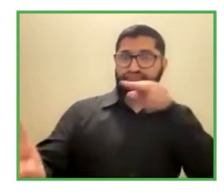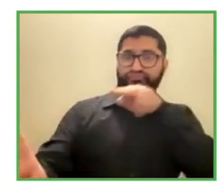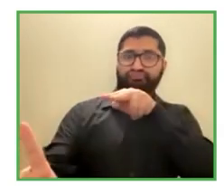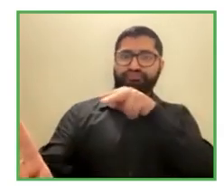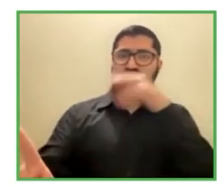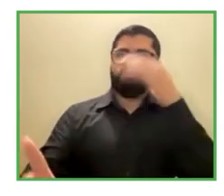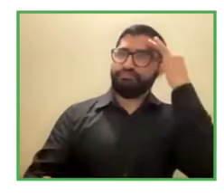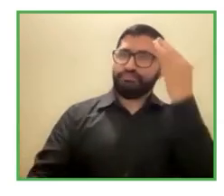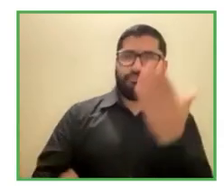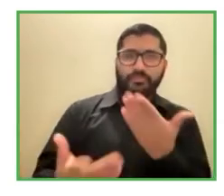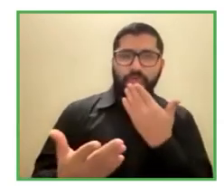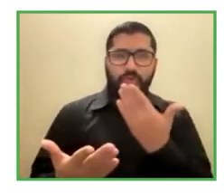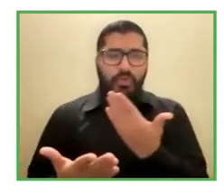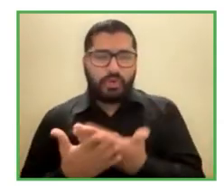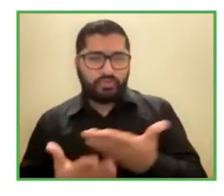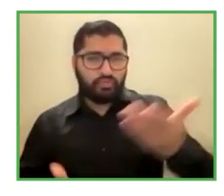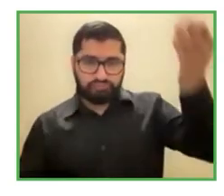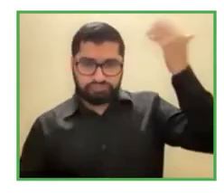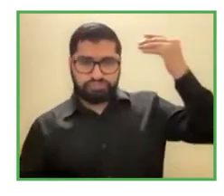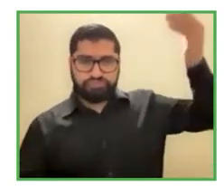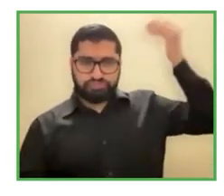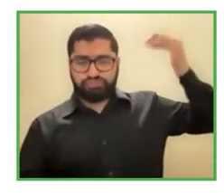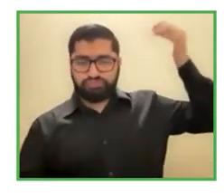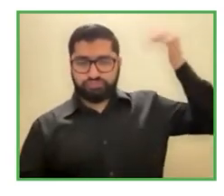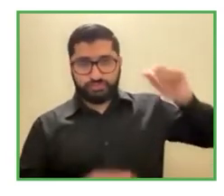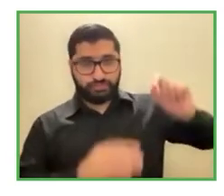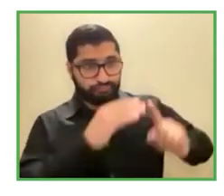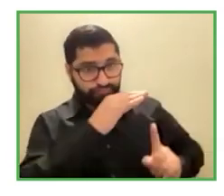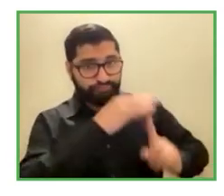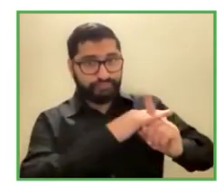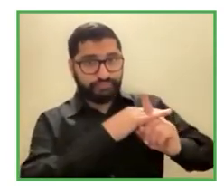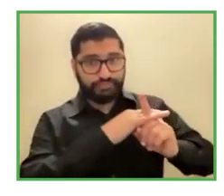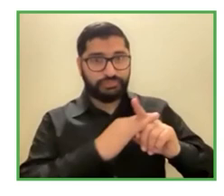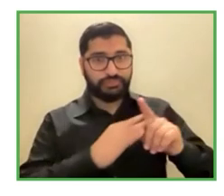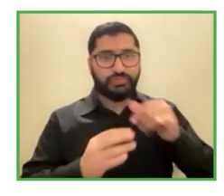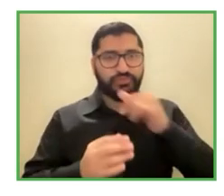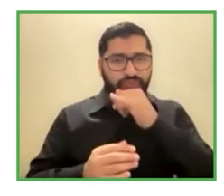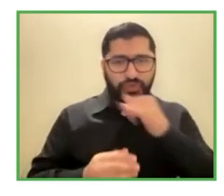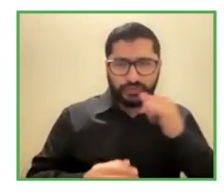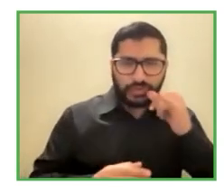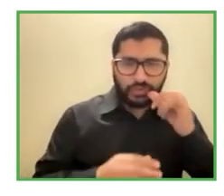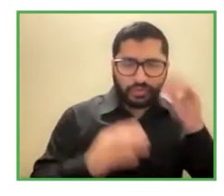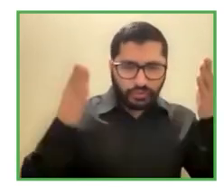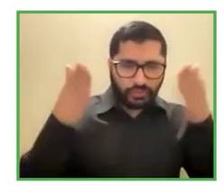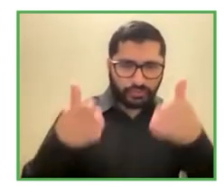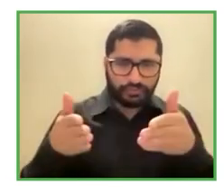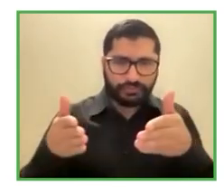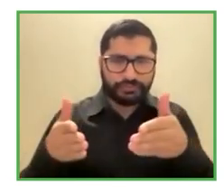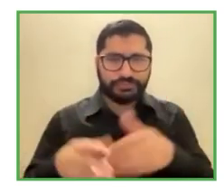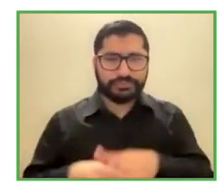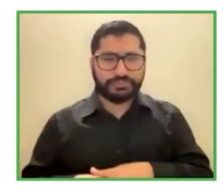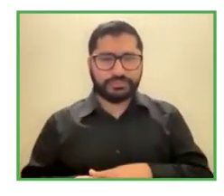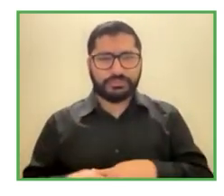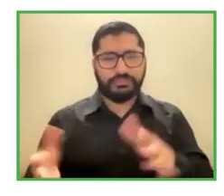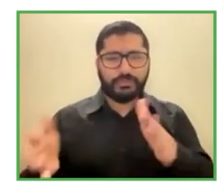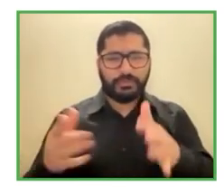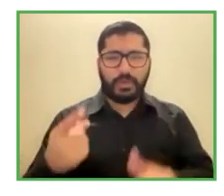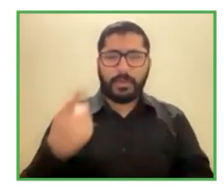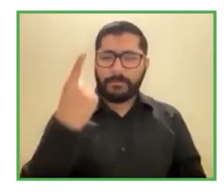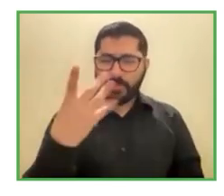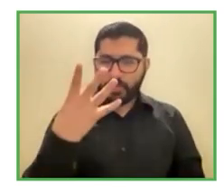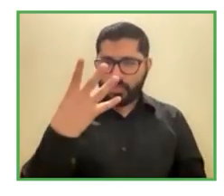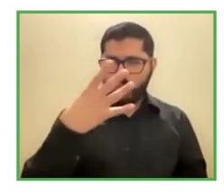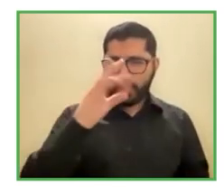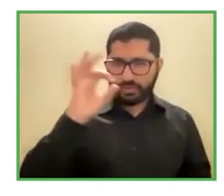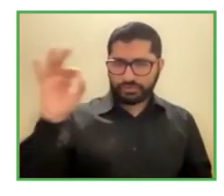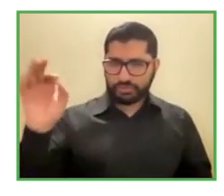en algún momento SECO llegó a tener un poco más de 450 trabajadores de los cuales cerca